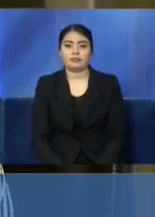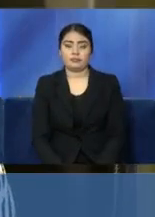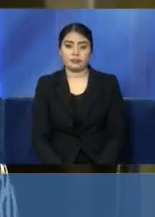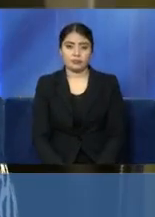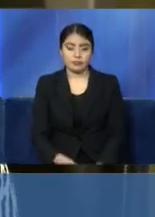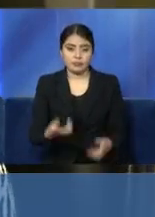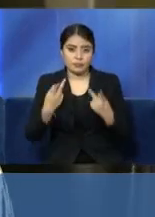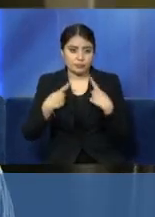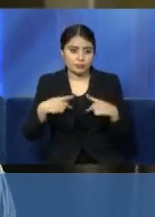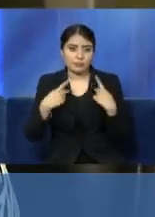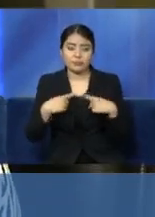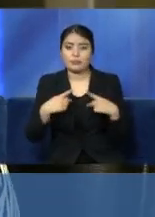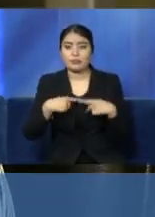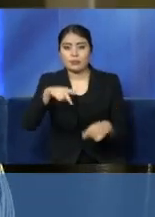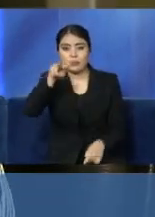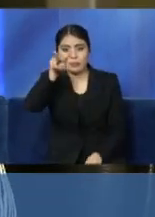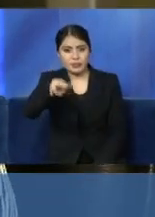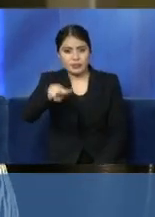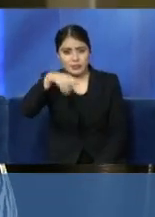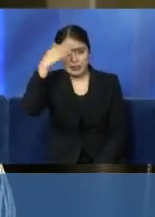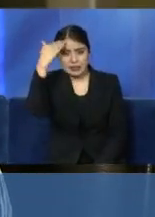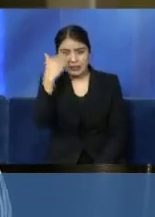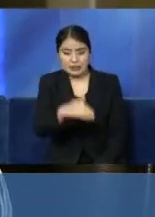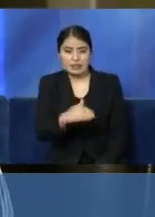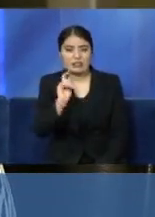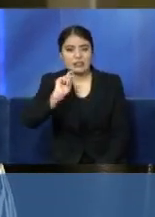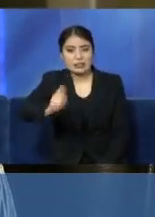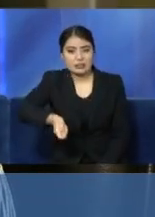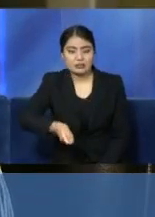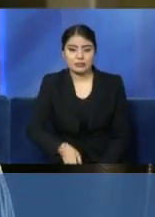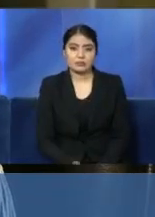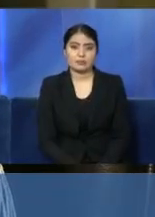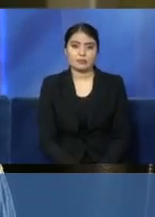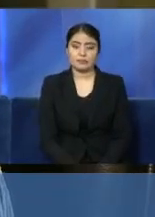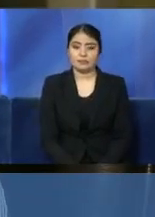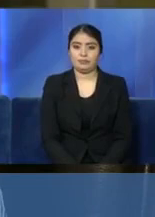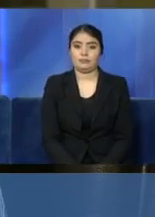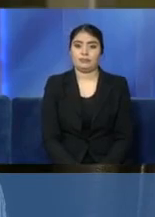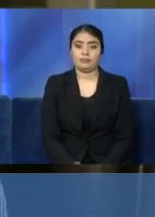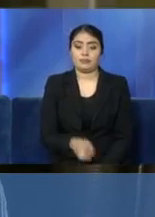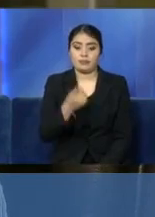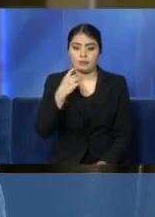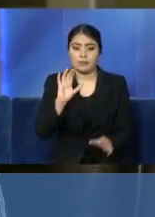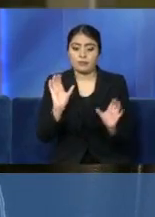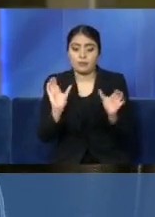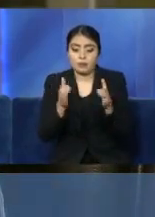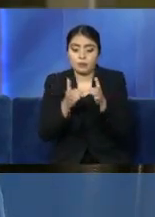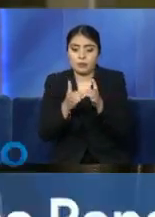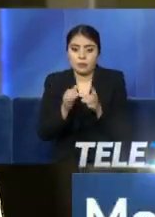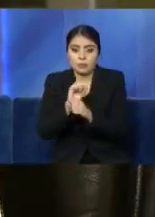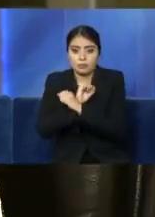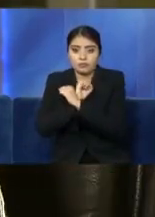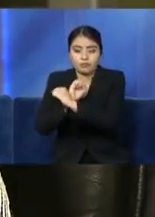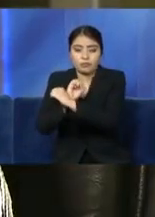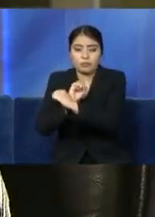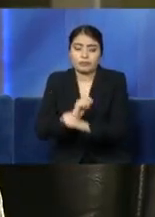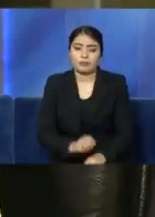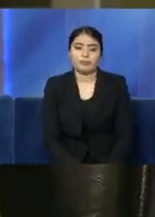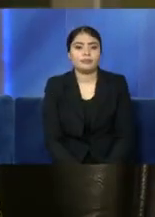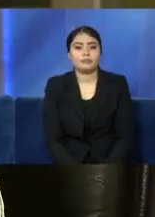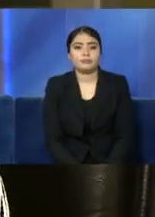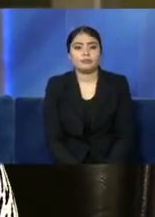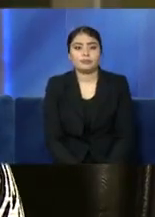gente que en verdad, verdaderamente sabe de esto para que pueda la comunidad protegerse. En este caso, definitivamente,